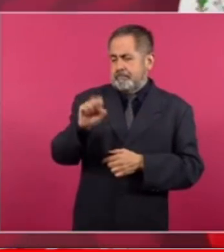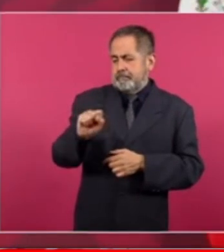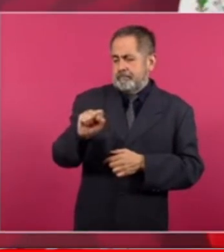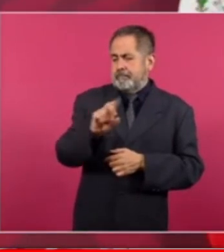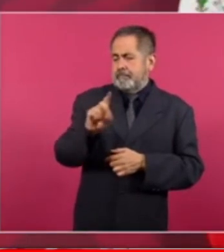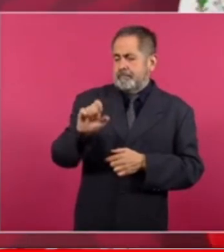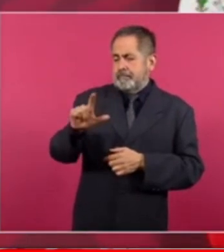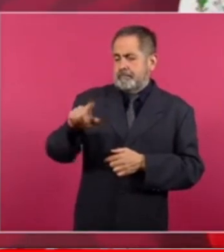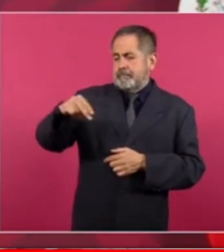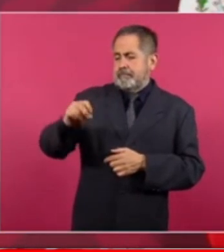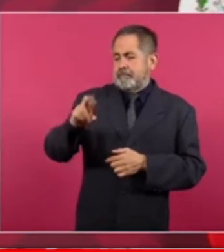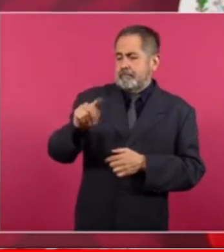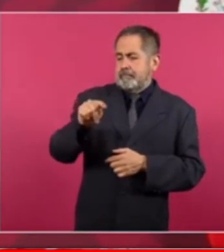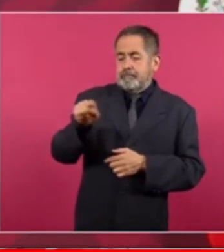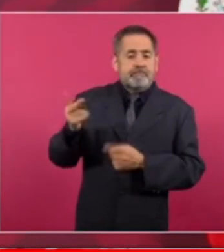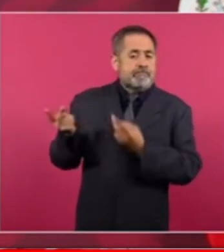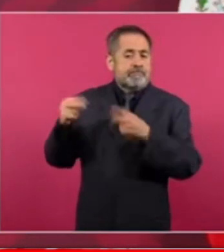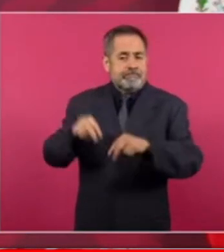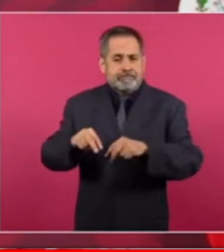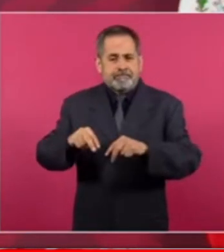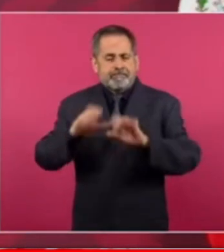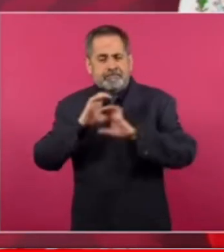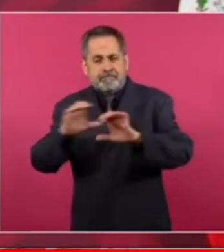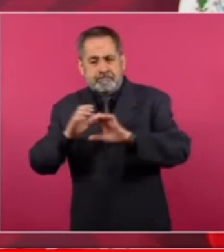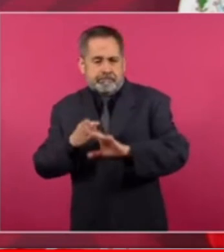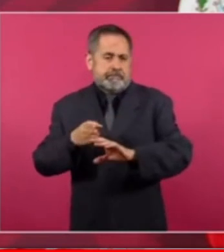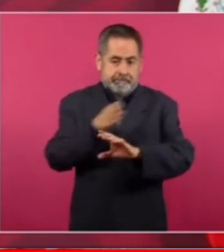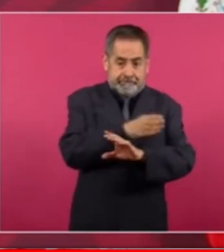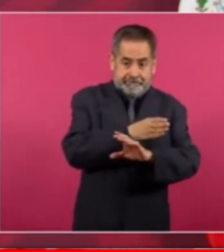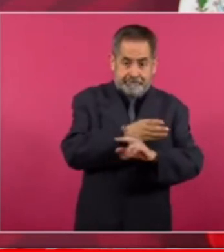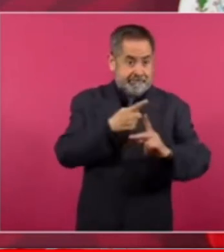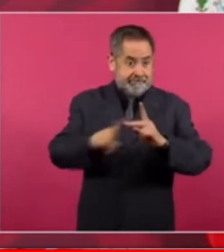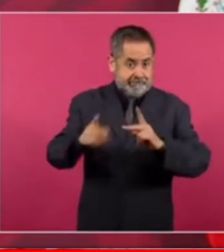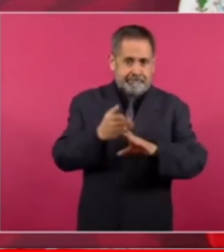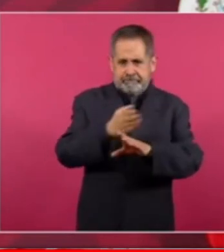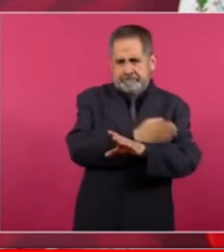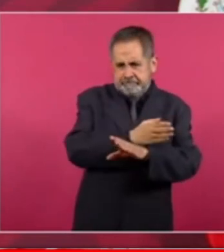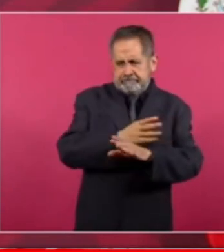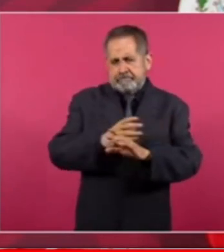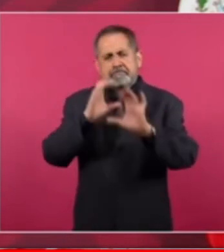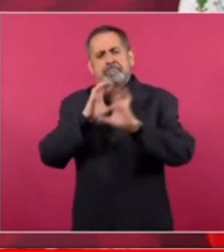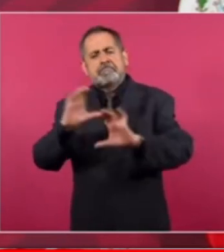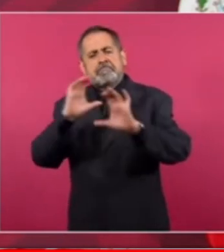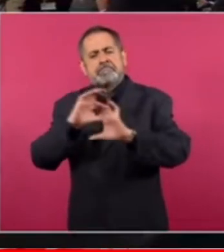desde antes del grito y después del grito